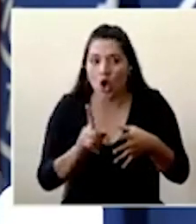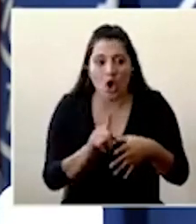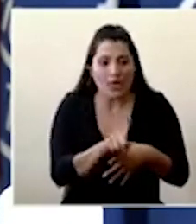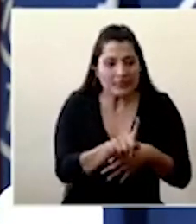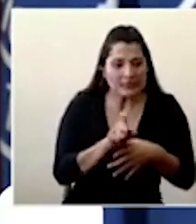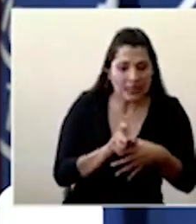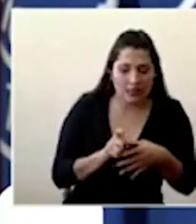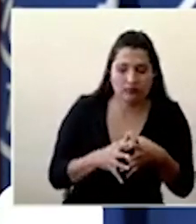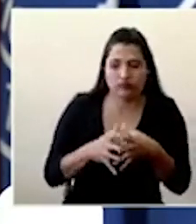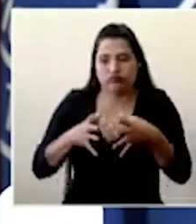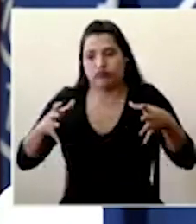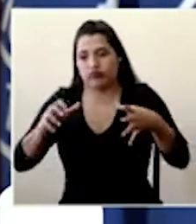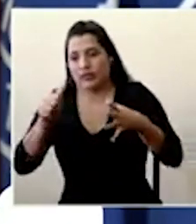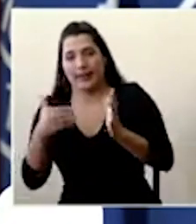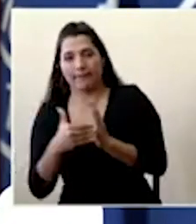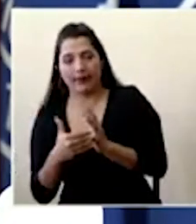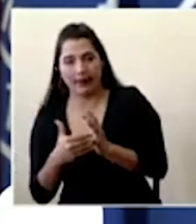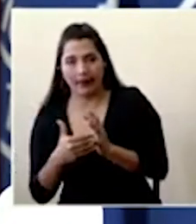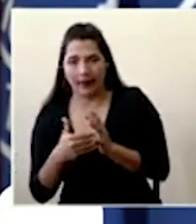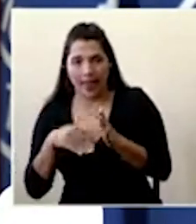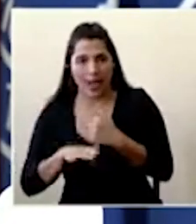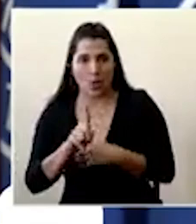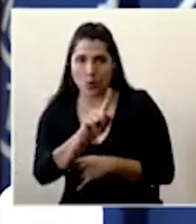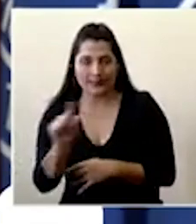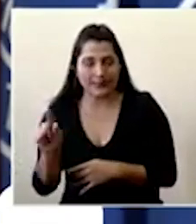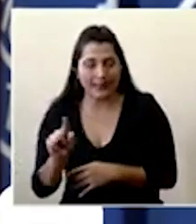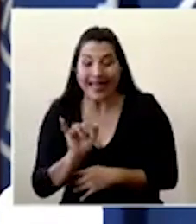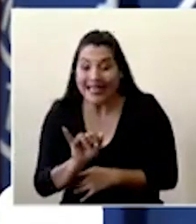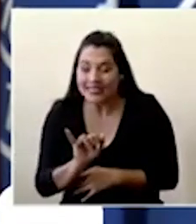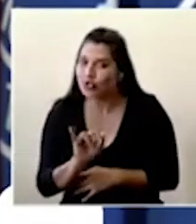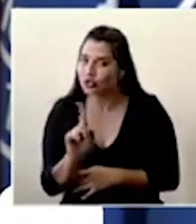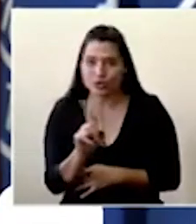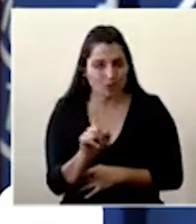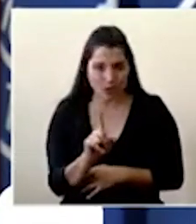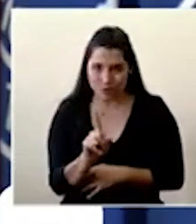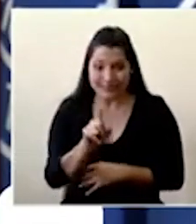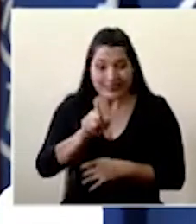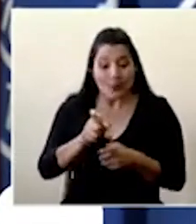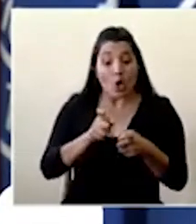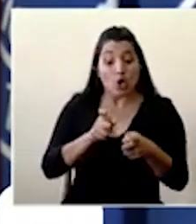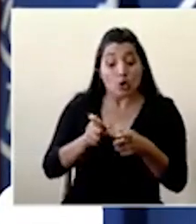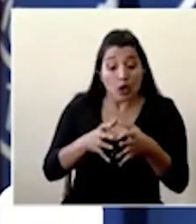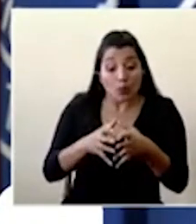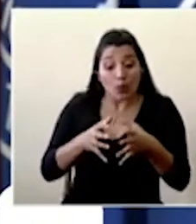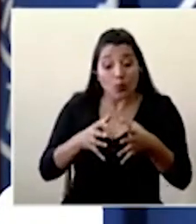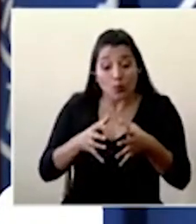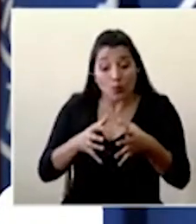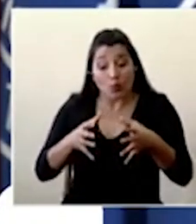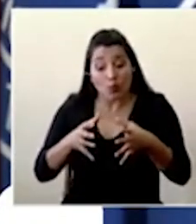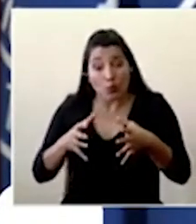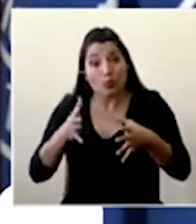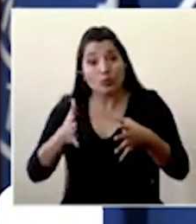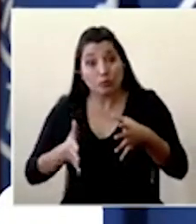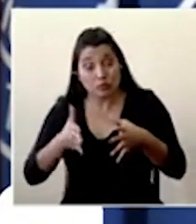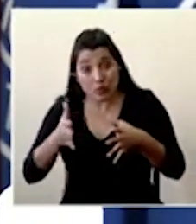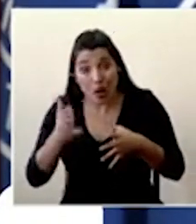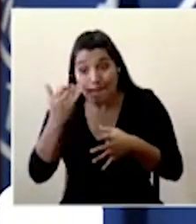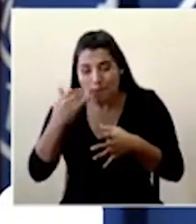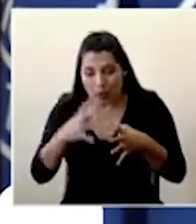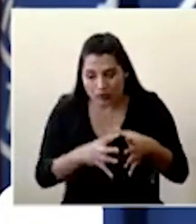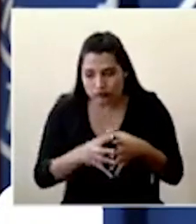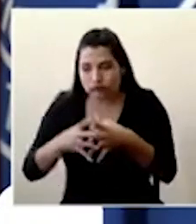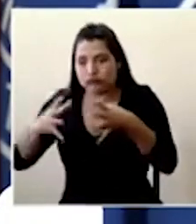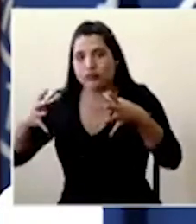a por ejemplo 10 mil en una semana porque dentro de esos 10 mil va a haber un 5 un